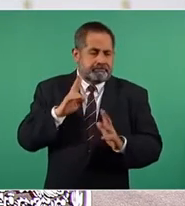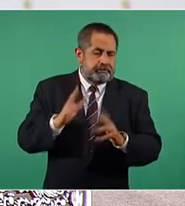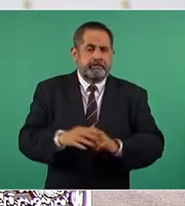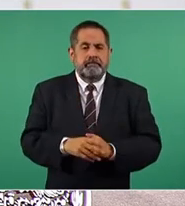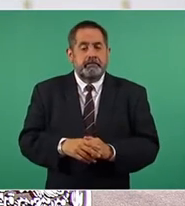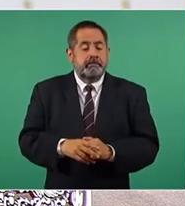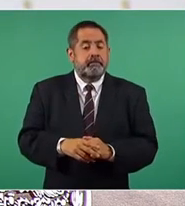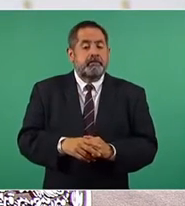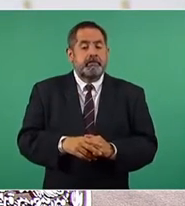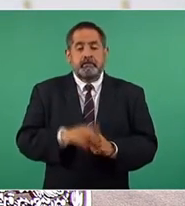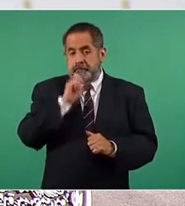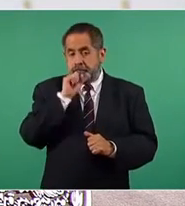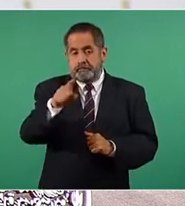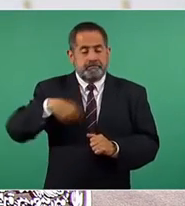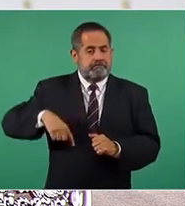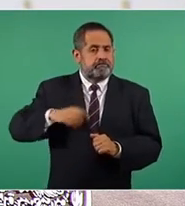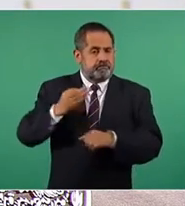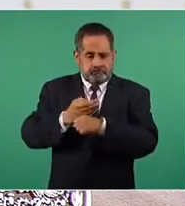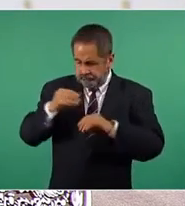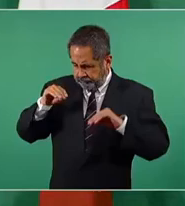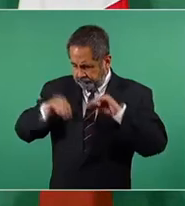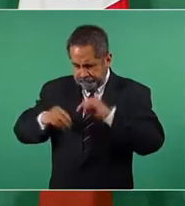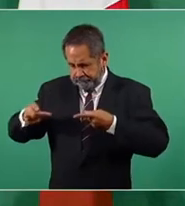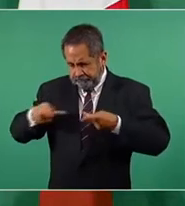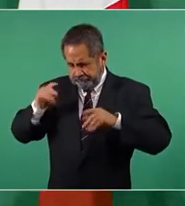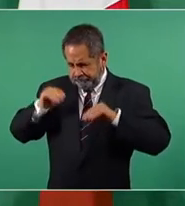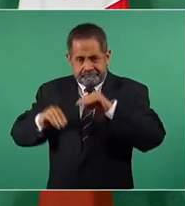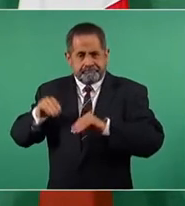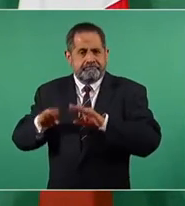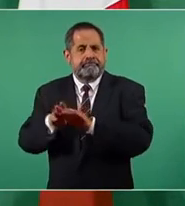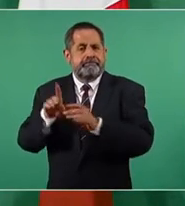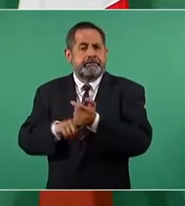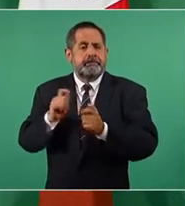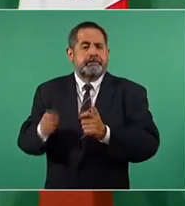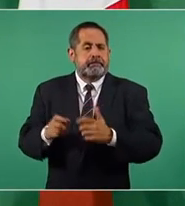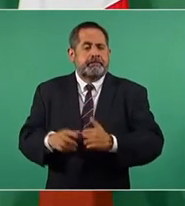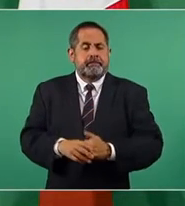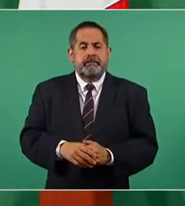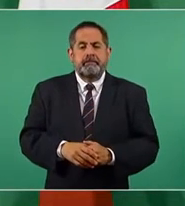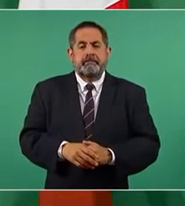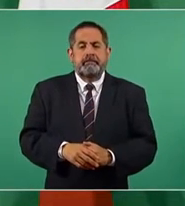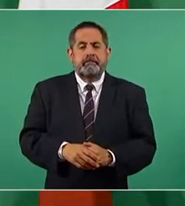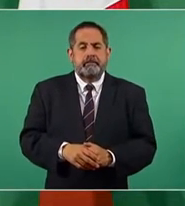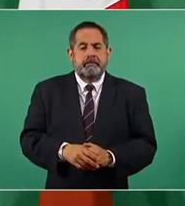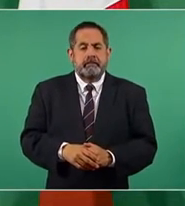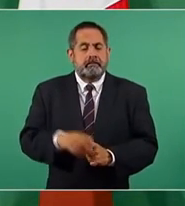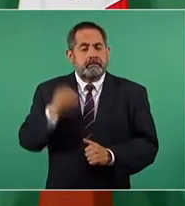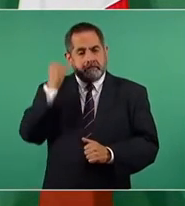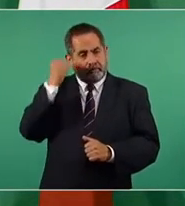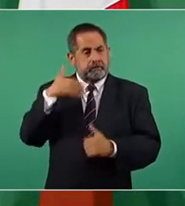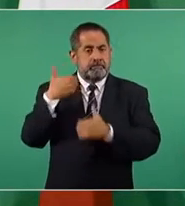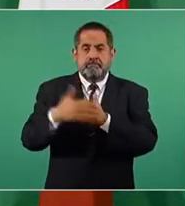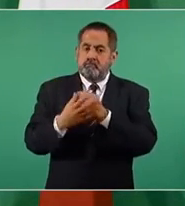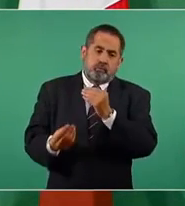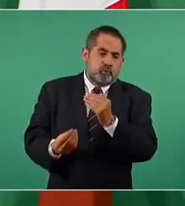también ya estamos preparando la creación de una empresa